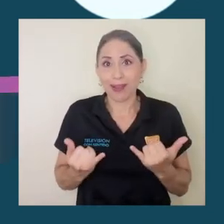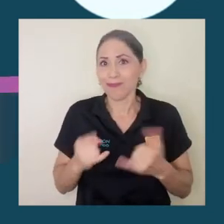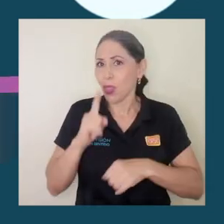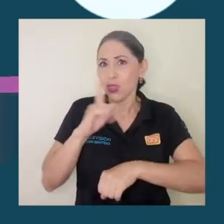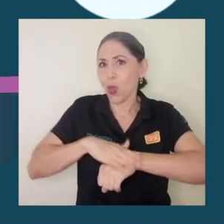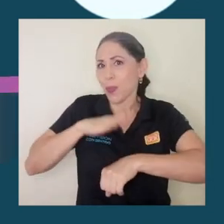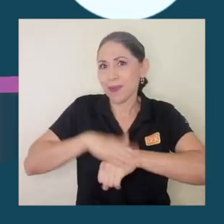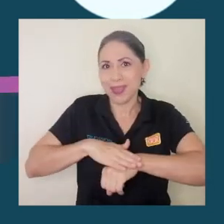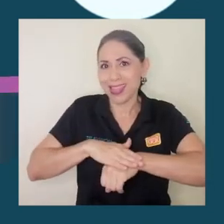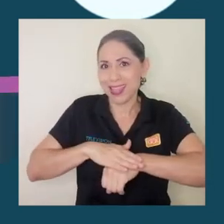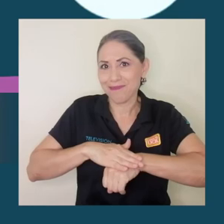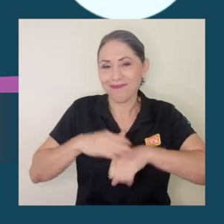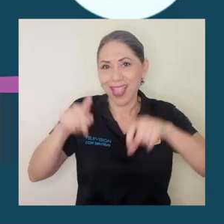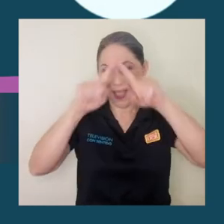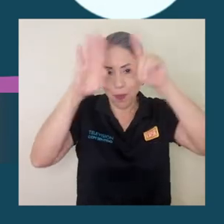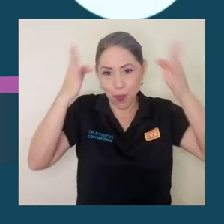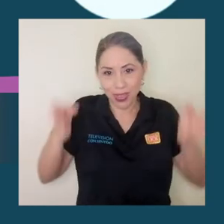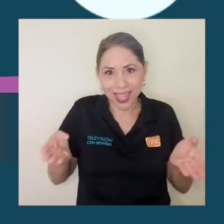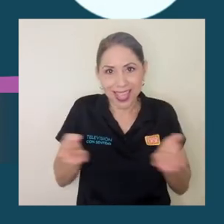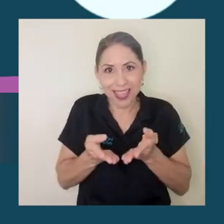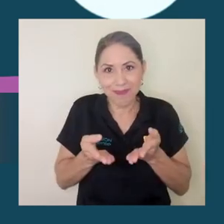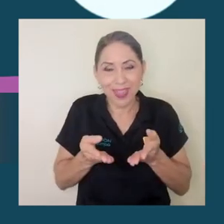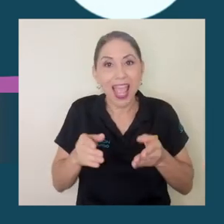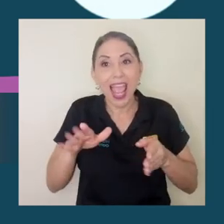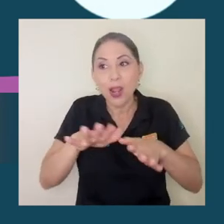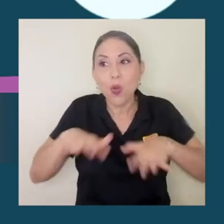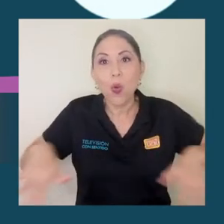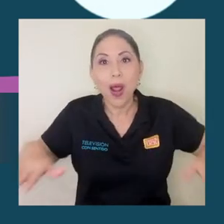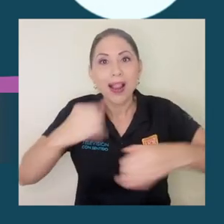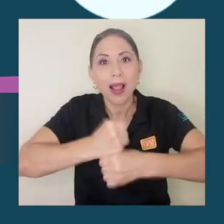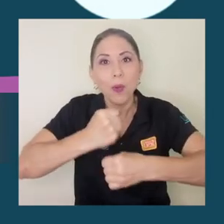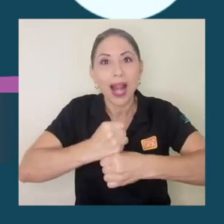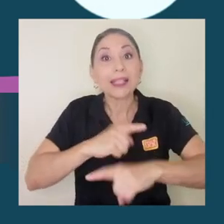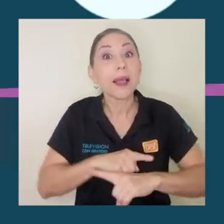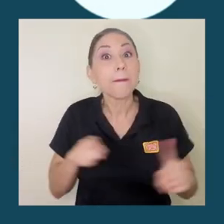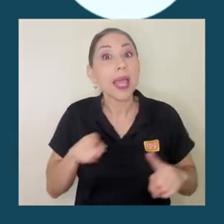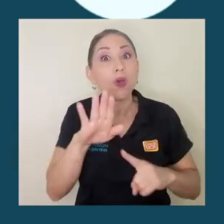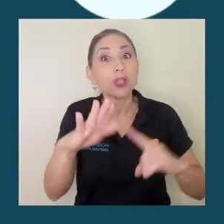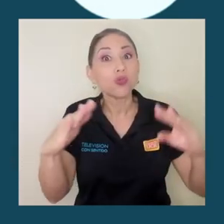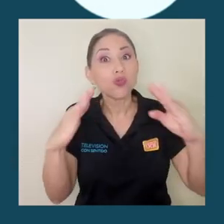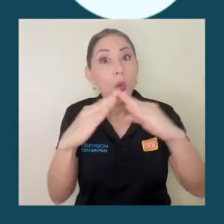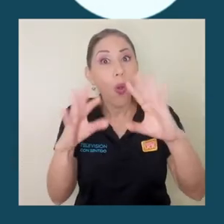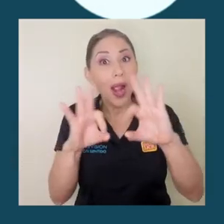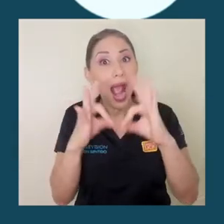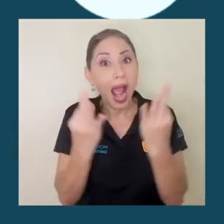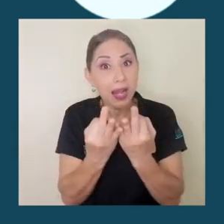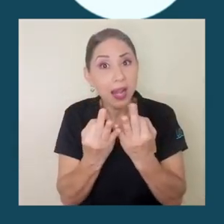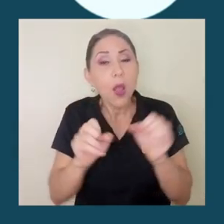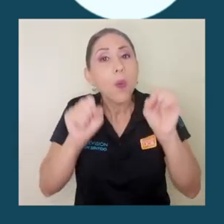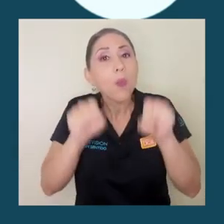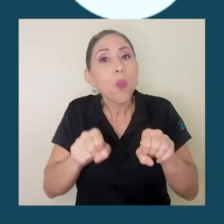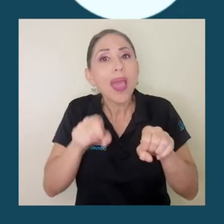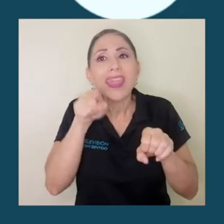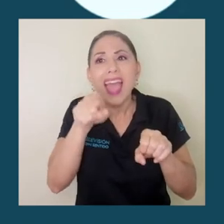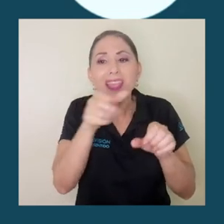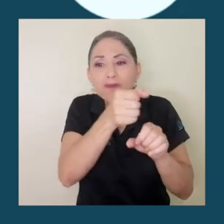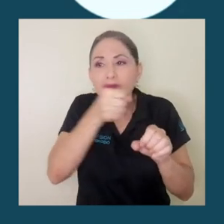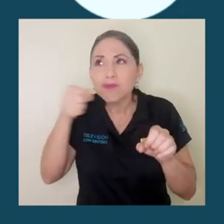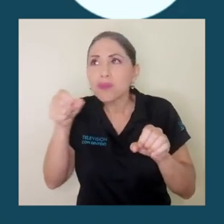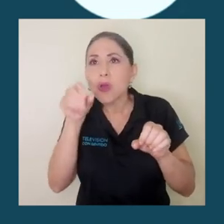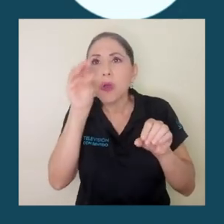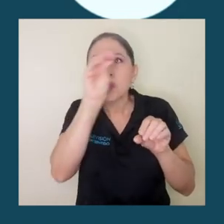medicamentos en los botiquines de primeros auxilios en los entornos laborales, sin embargo, en su botiquín de primeros auxilios para el hogar